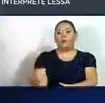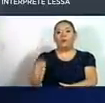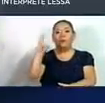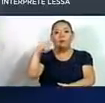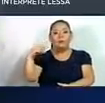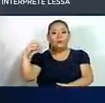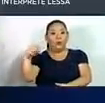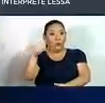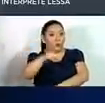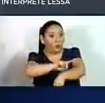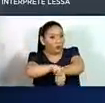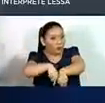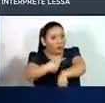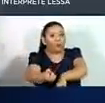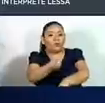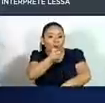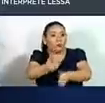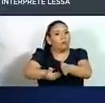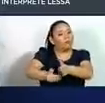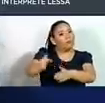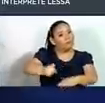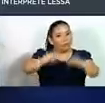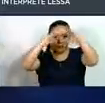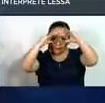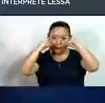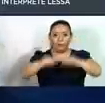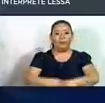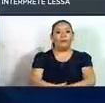de la